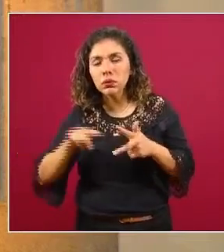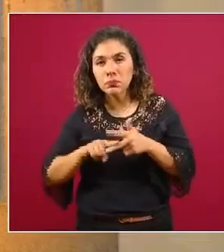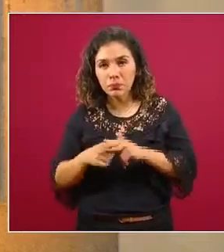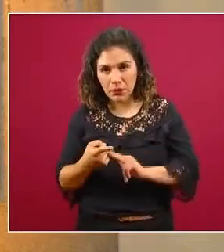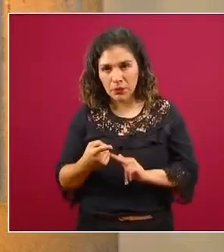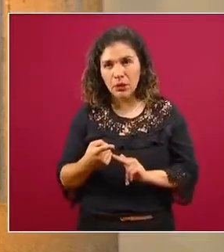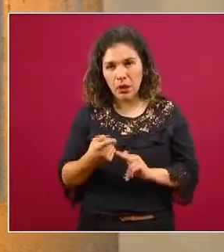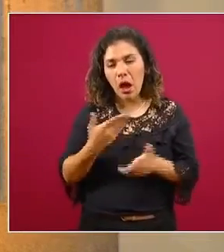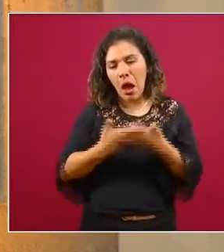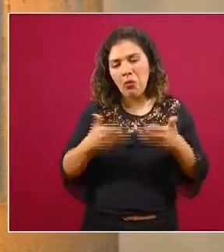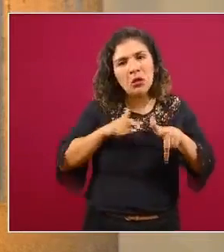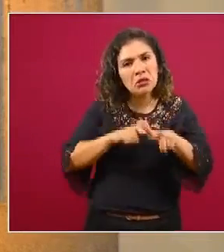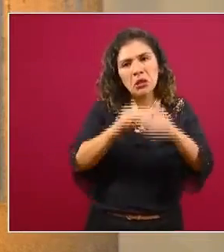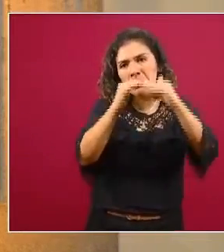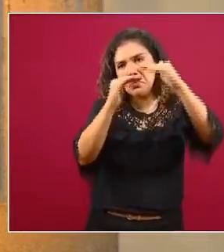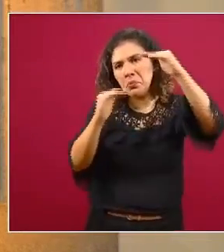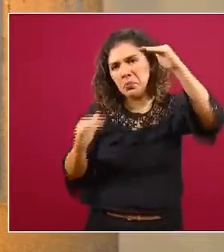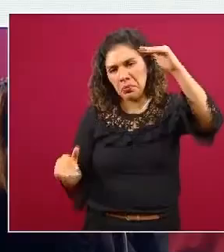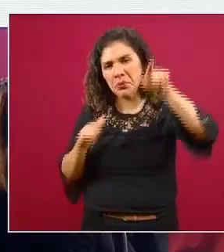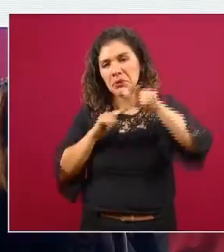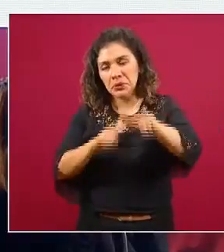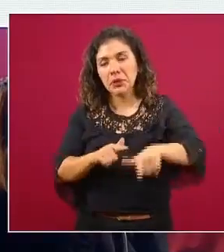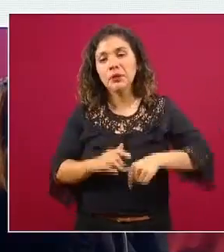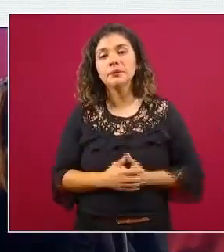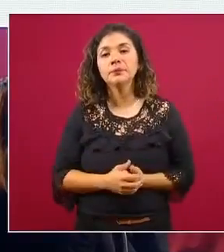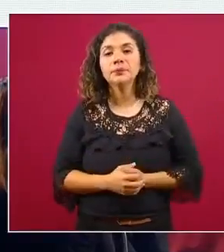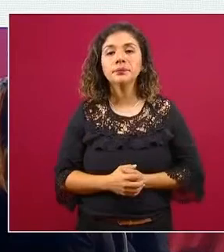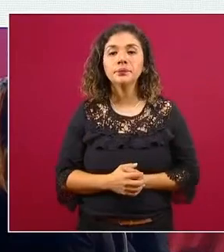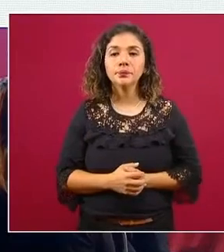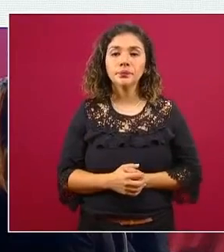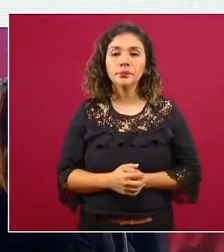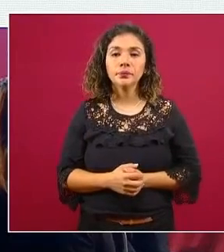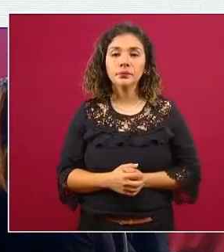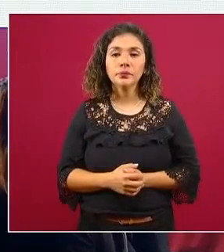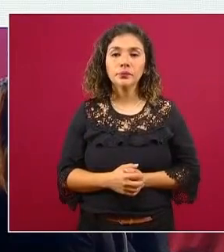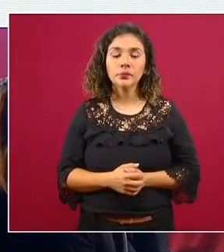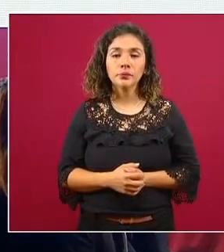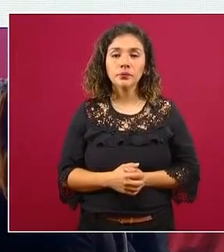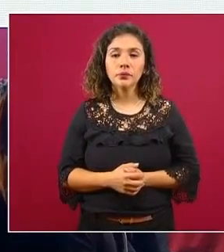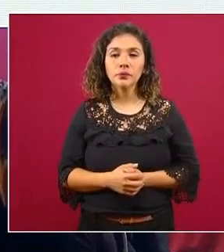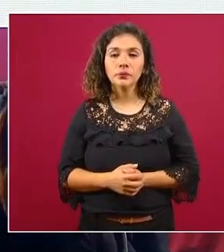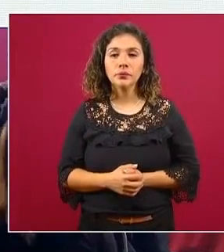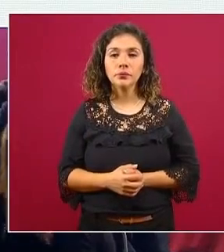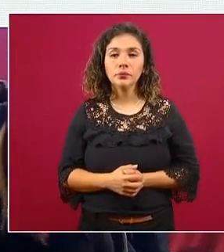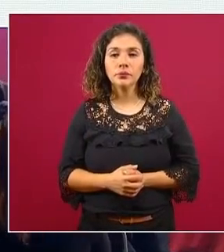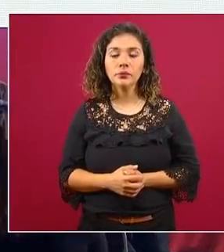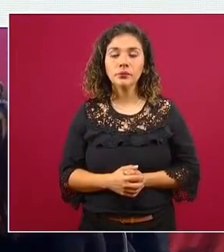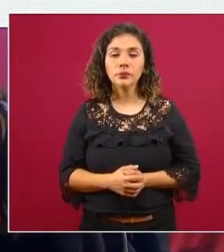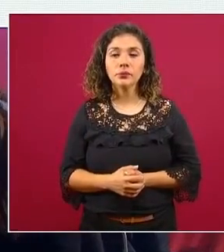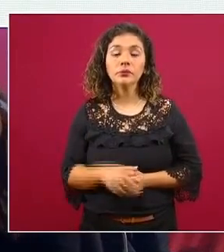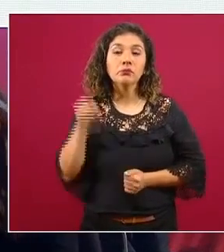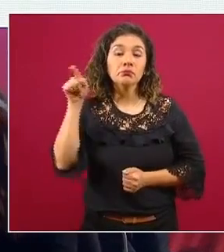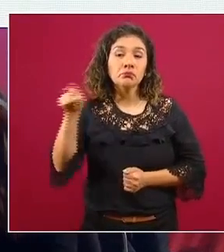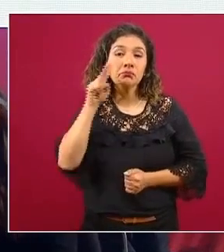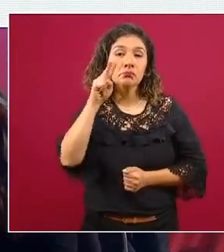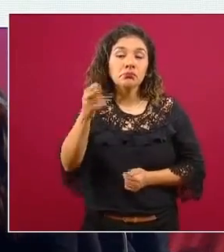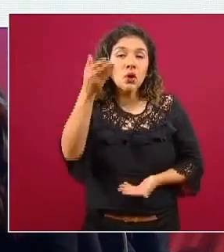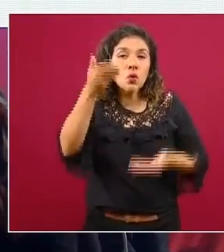se ha mantenido hacia la baja el exceso de mortalidad me das la siguiente por favor aquí comparamos tres